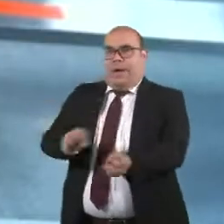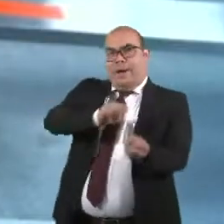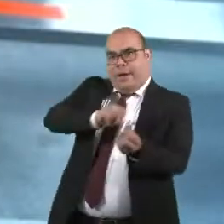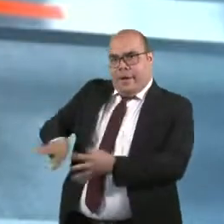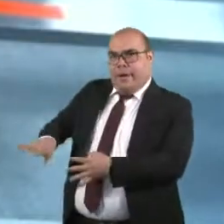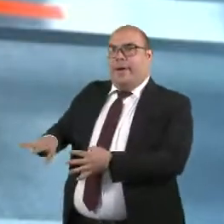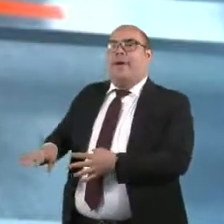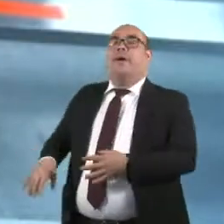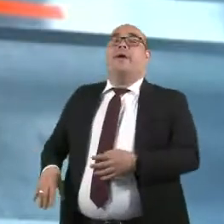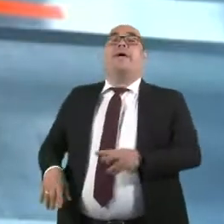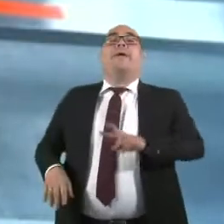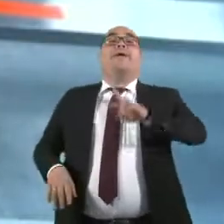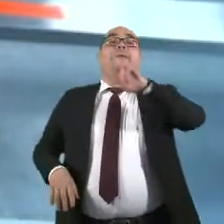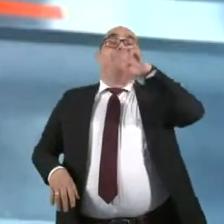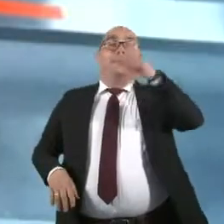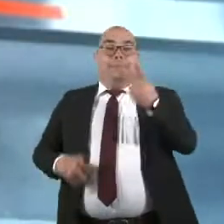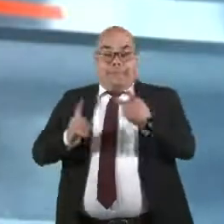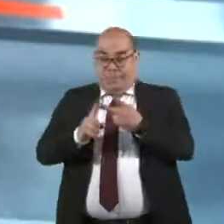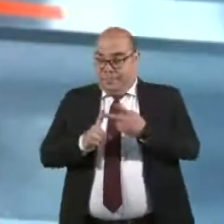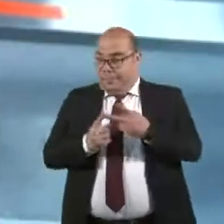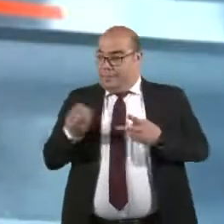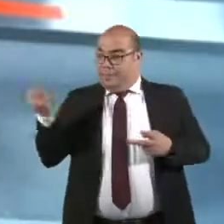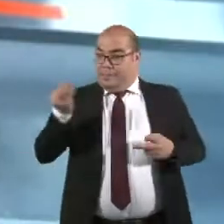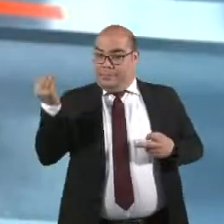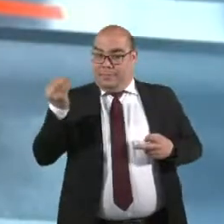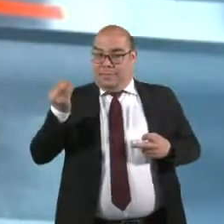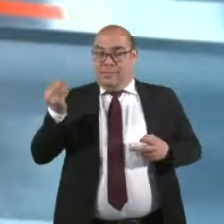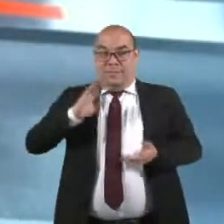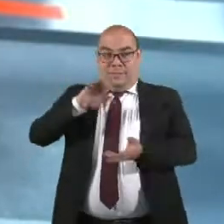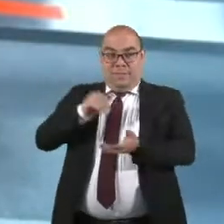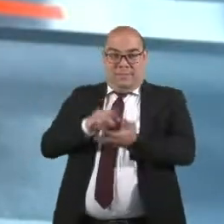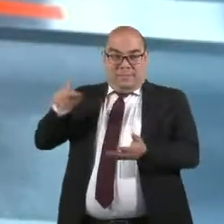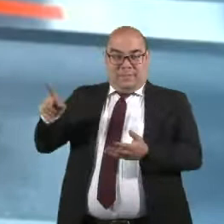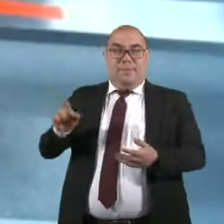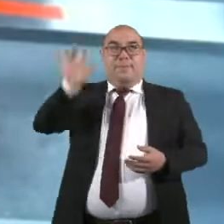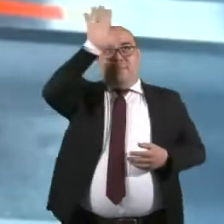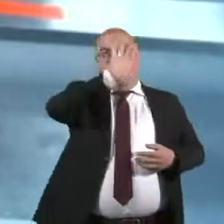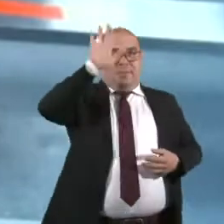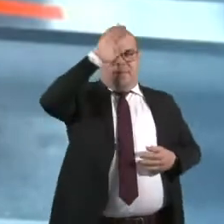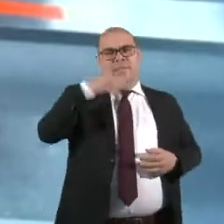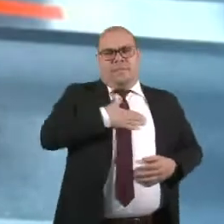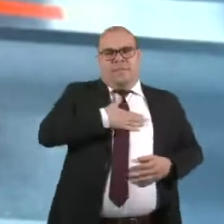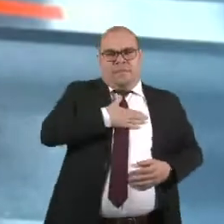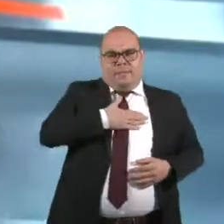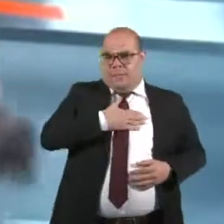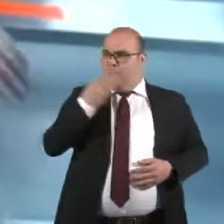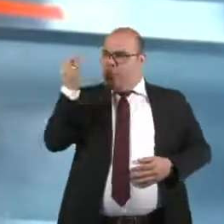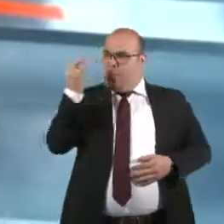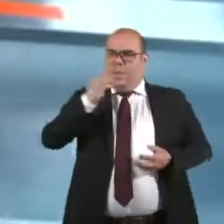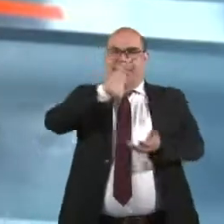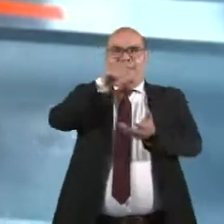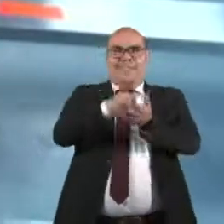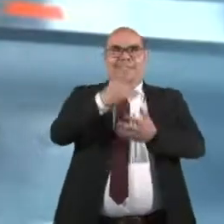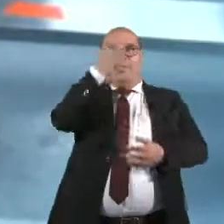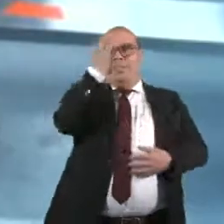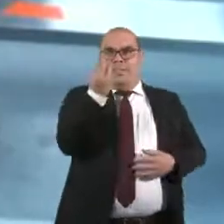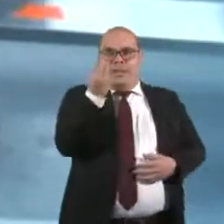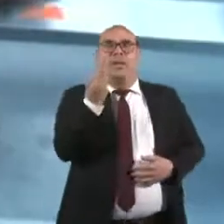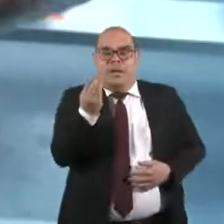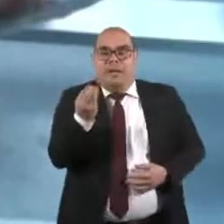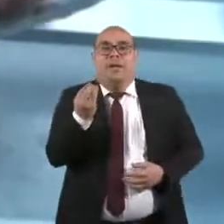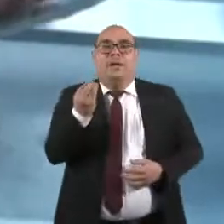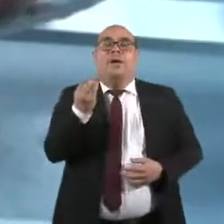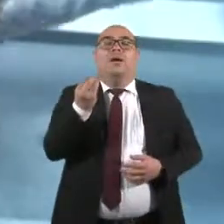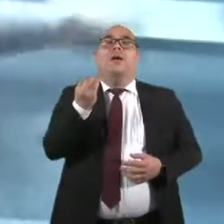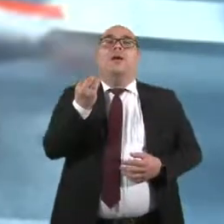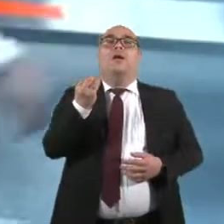Con el comando central del ELN que estaba en sur de Bolívar ingresamos al sur de Bolívar y el comando central lo